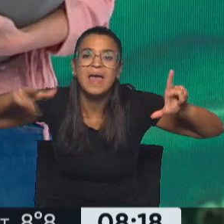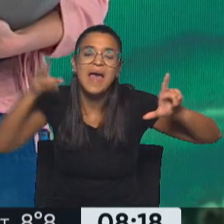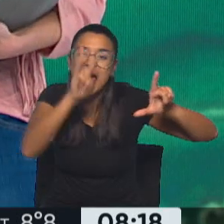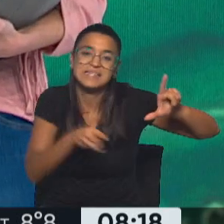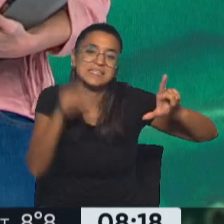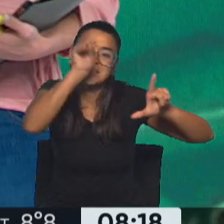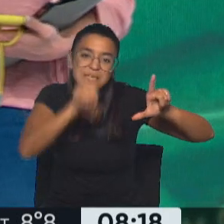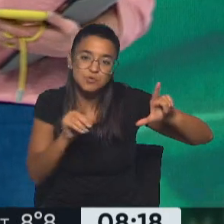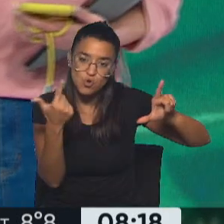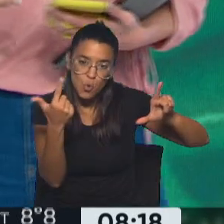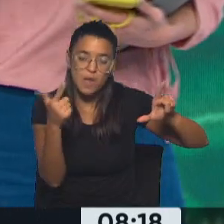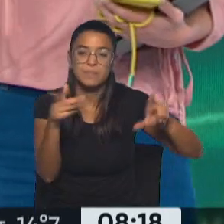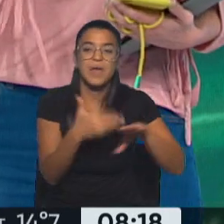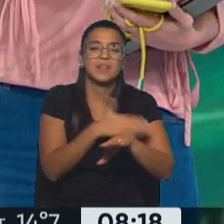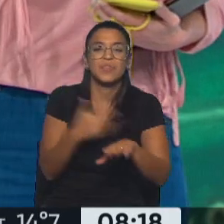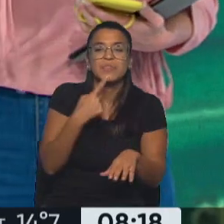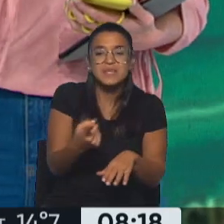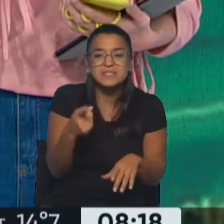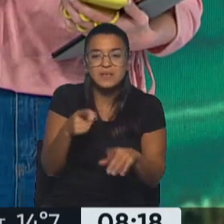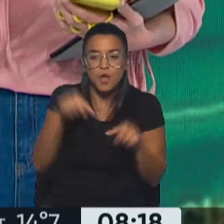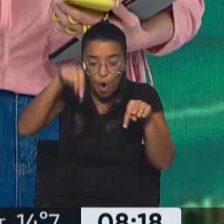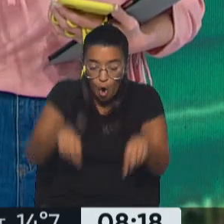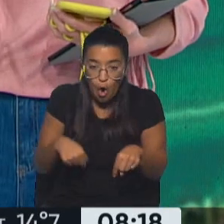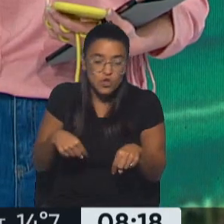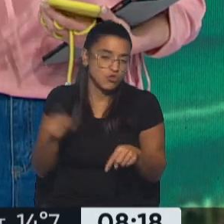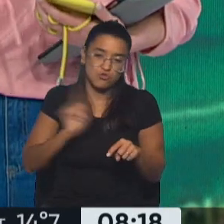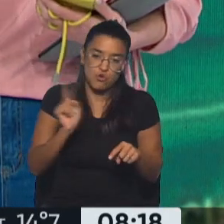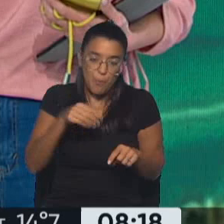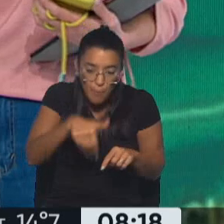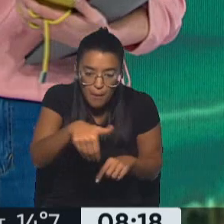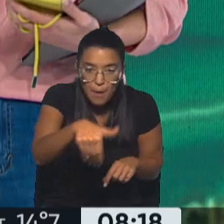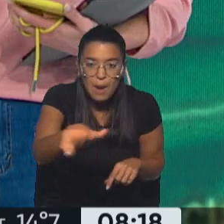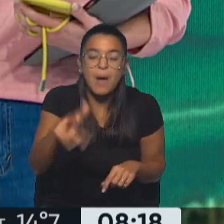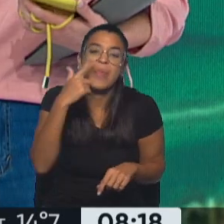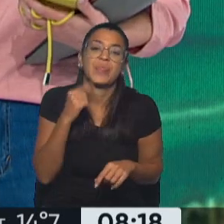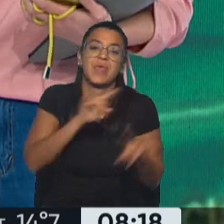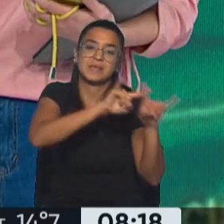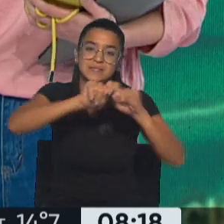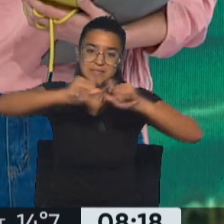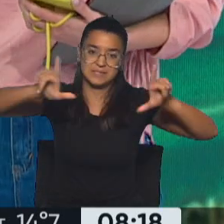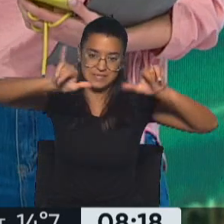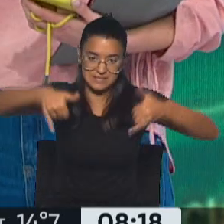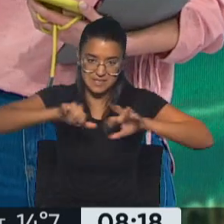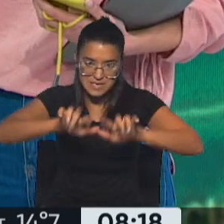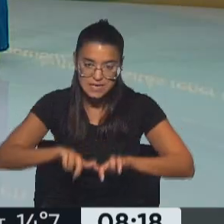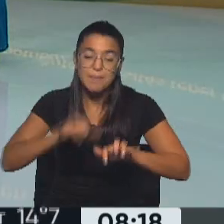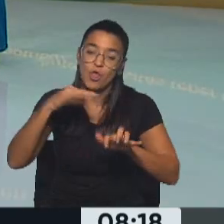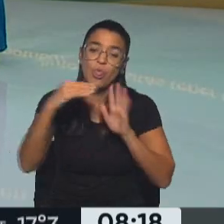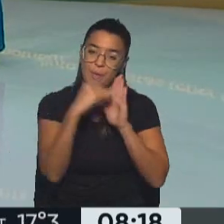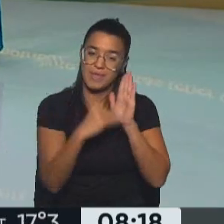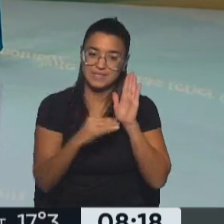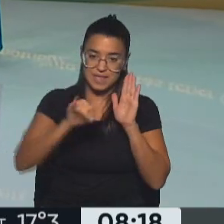abierta la inscripción y me anticipan que tampoco estará abierta hoy, sino en los próximos días. Pero se van a tener que inscribir,